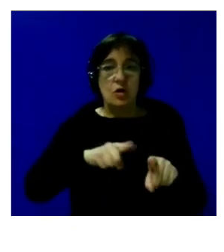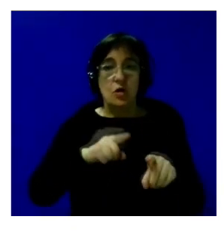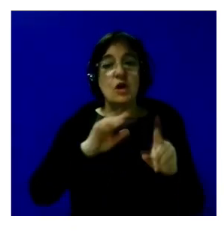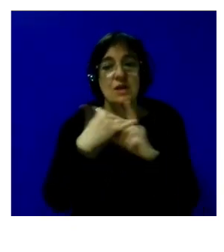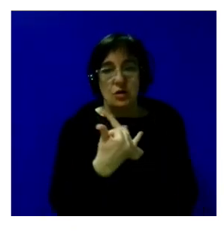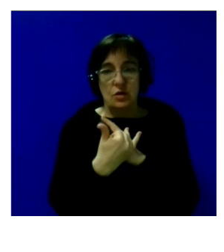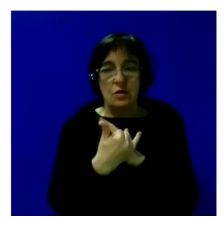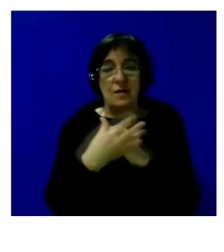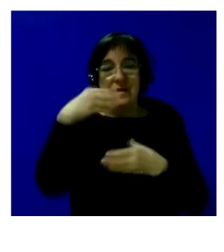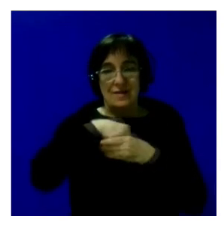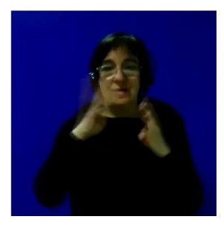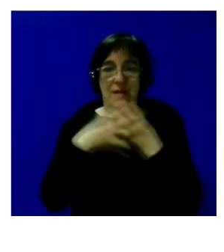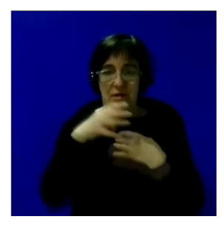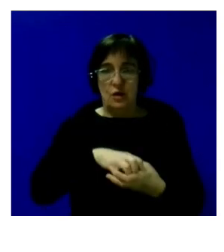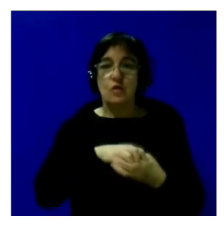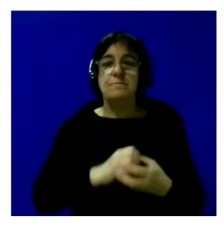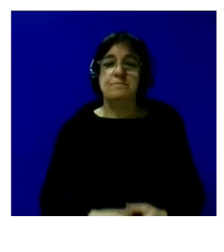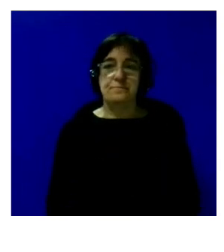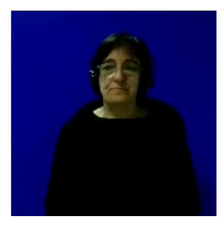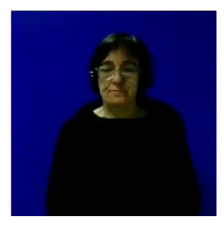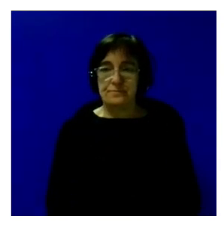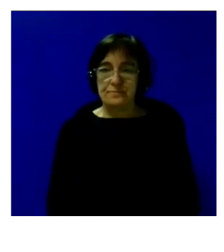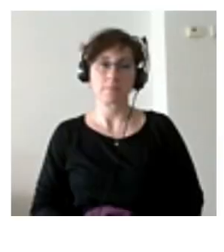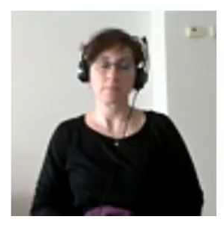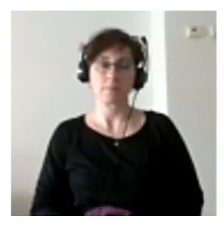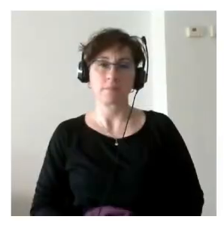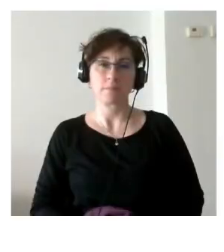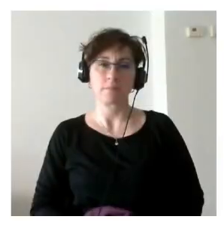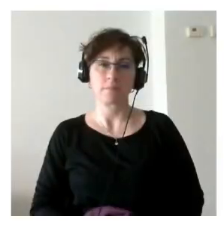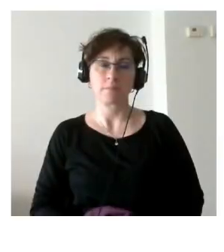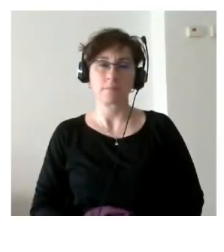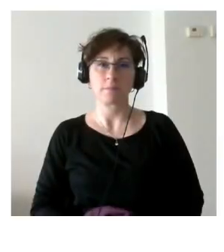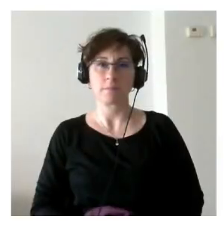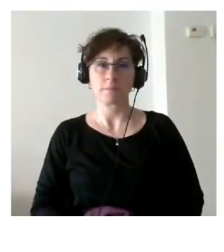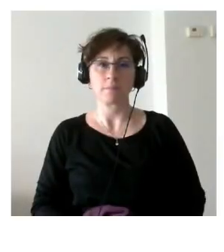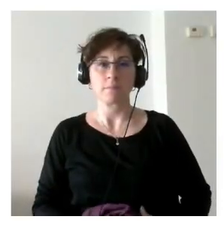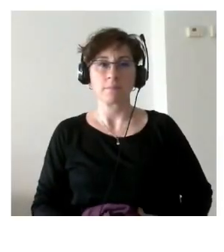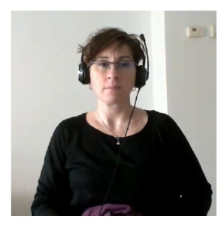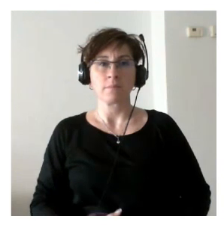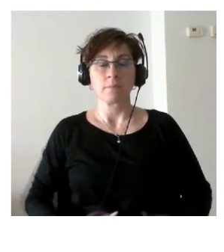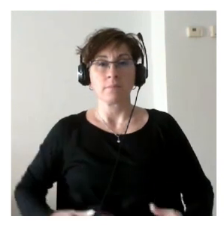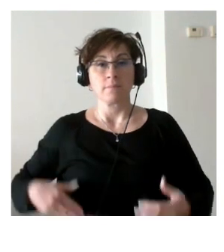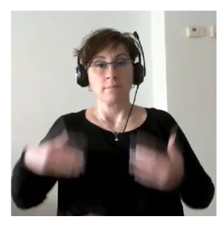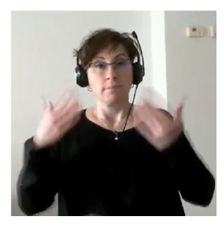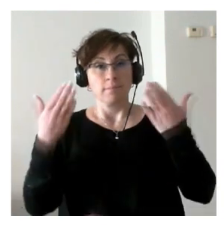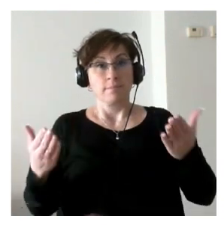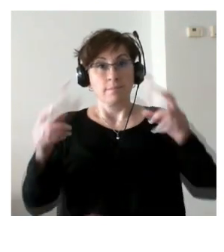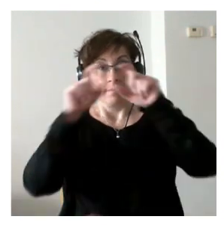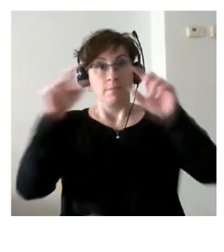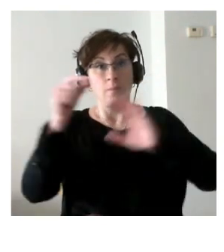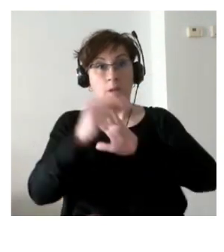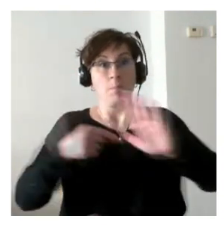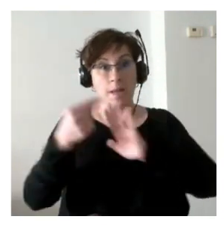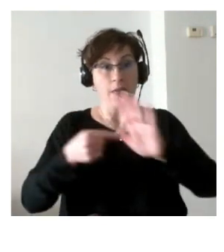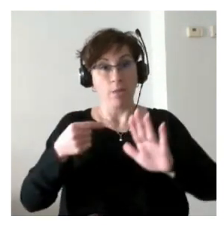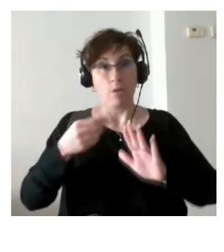de interno o interna entonces meter ahí al empleador en este programa creo que a Sergio lo